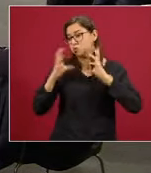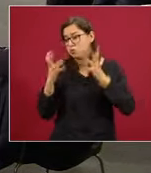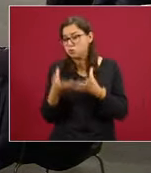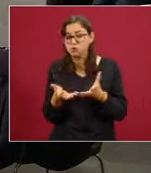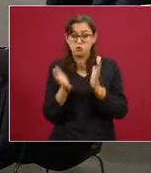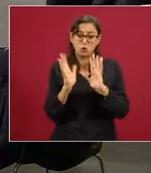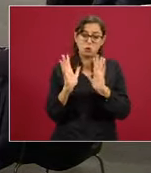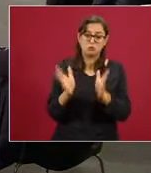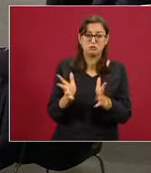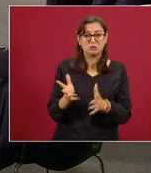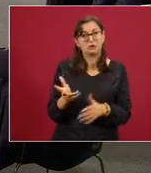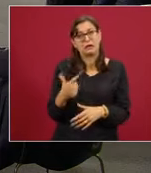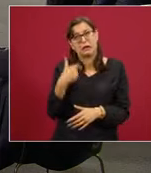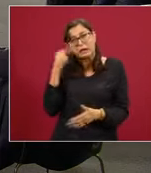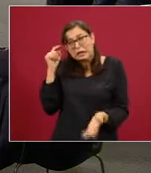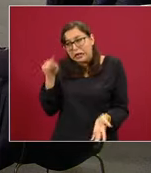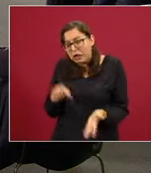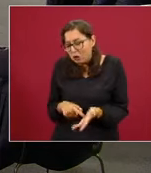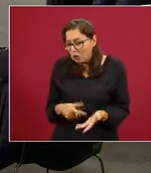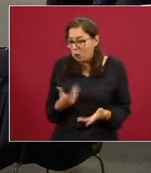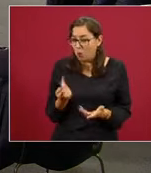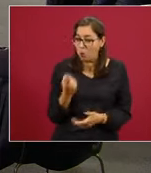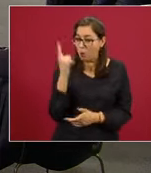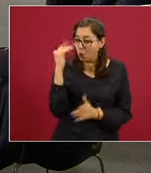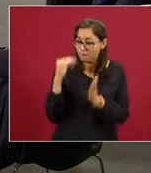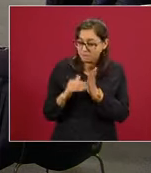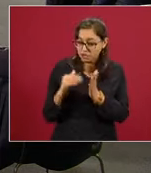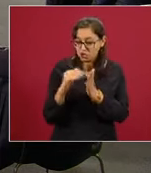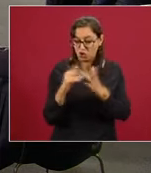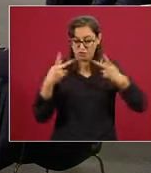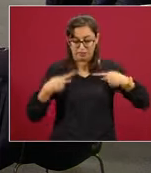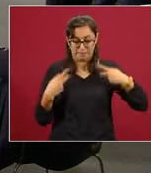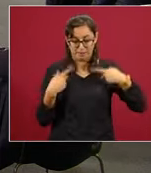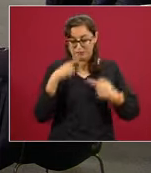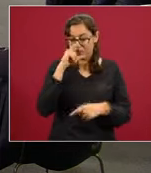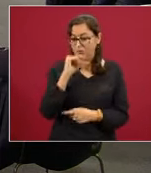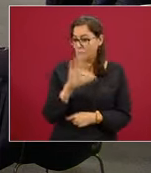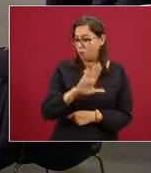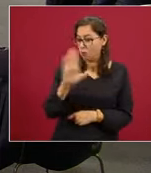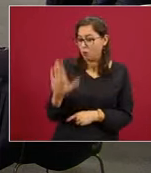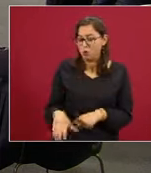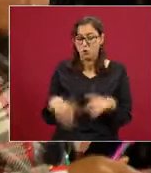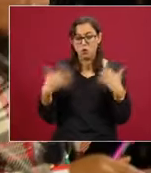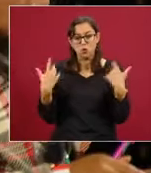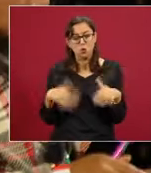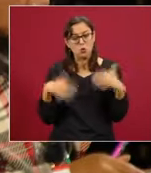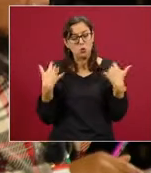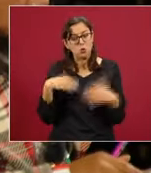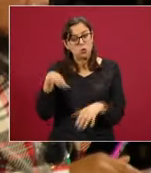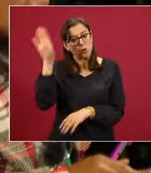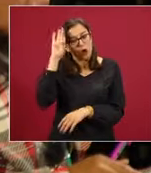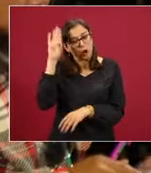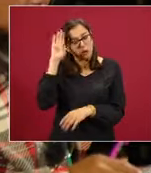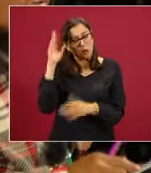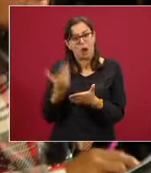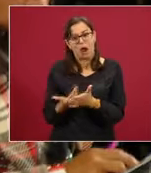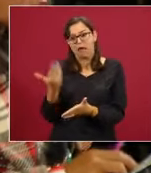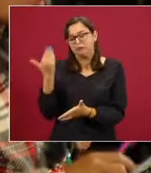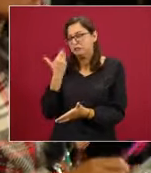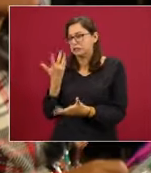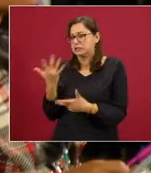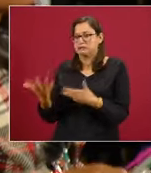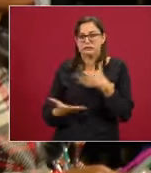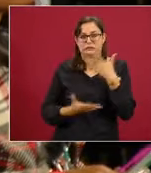personas muertas, que es una cosa que nadie había previsto y que